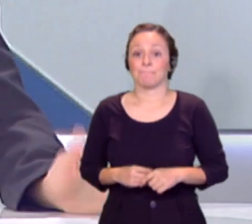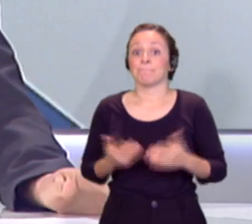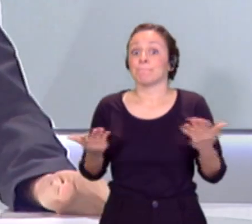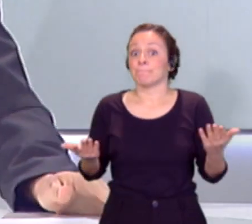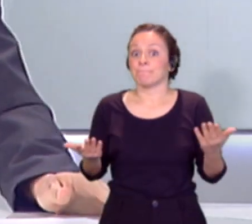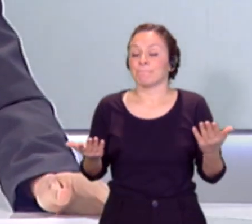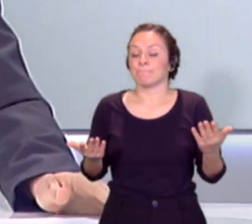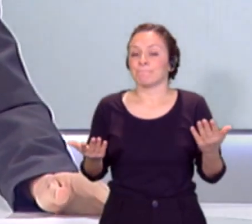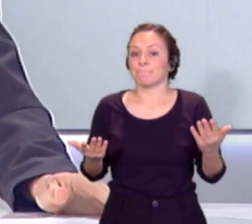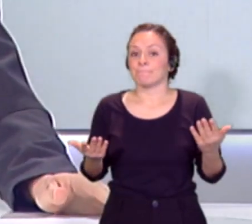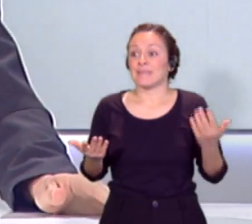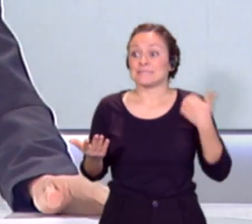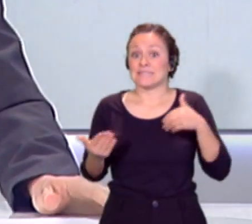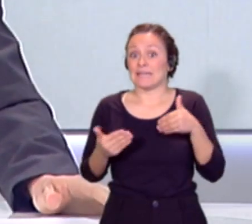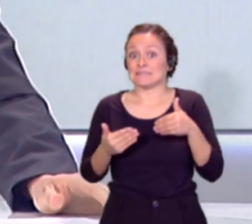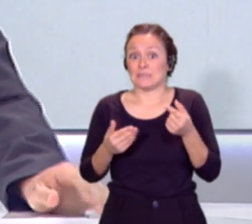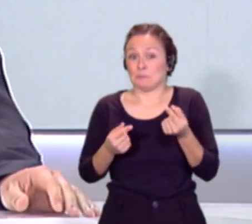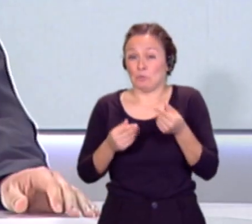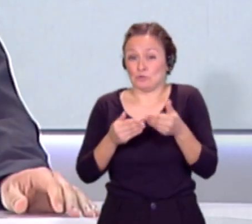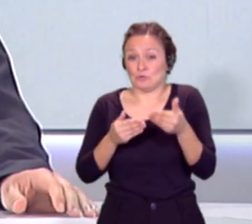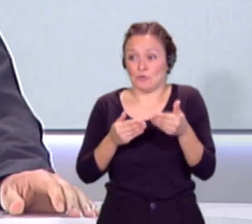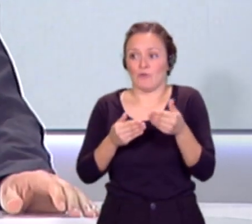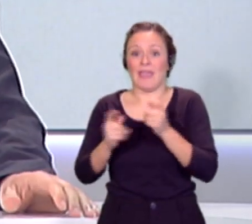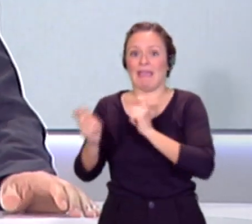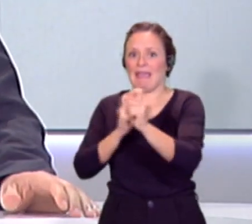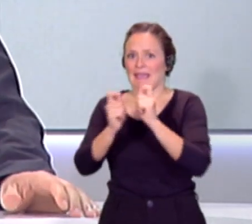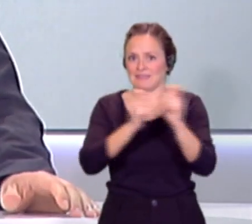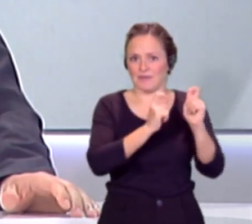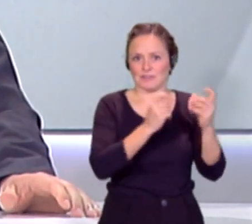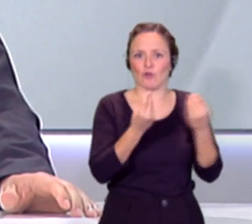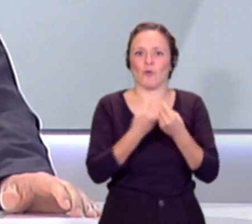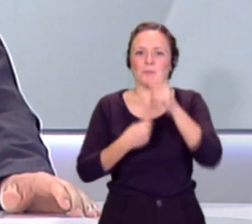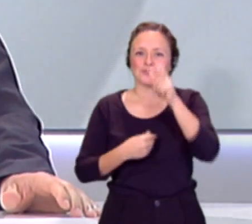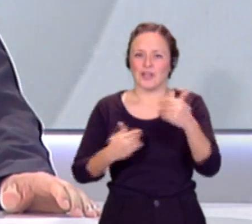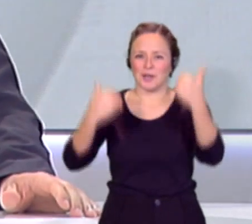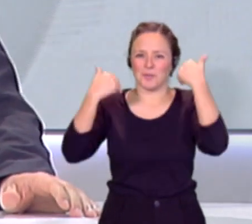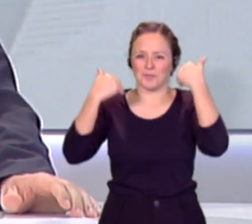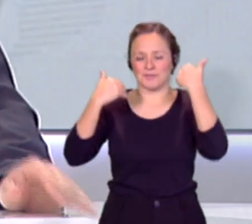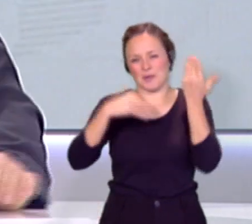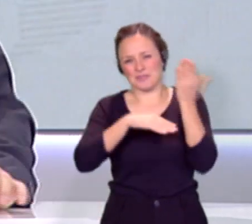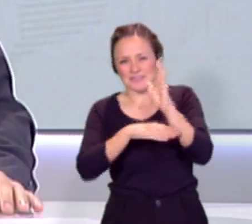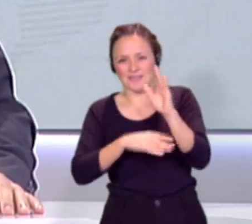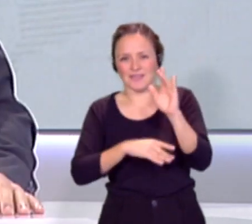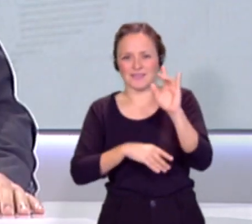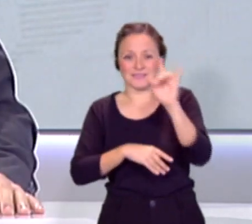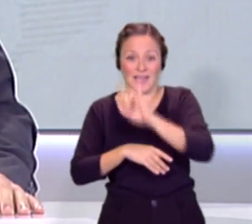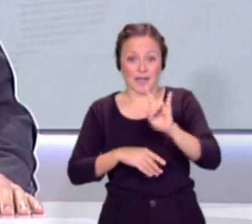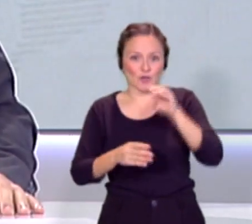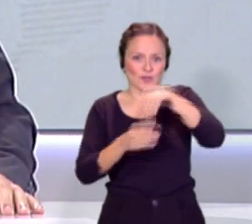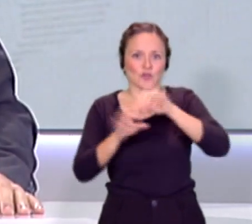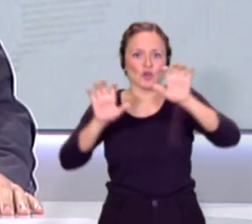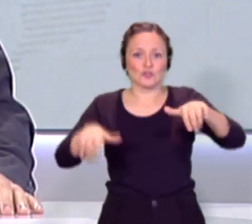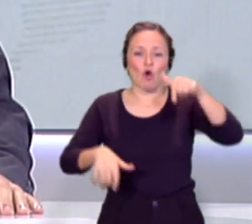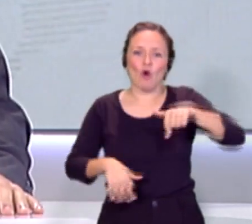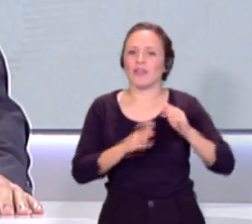Bueno, vamos acercando ya al final de nuestra ronda de entrevistas con los representantes canarios en el Congreso. Hoy saludamos a Alberto Rodríguez, que es